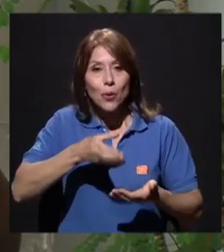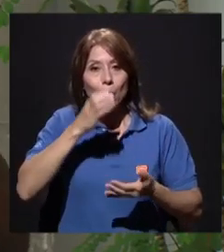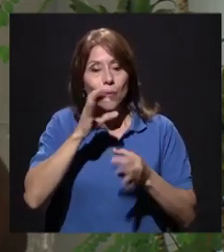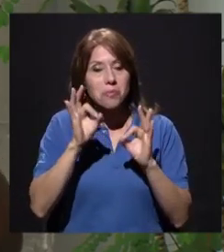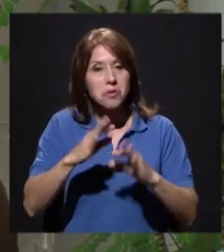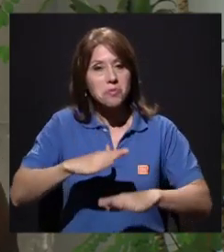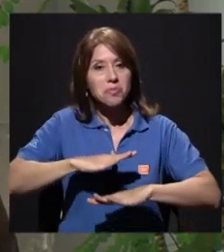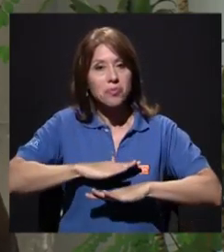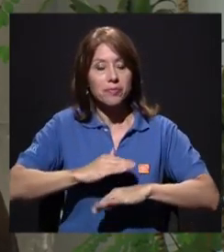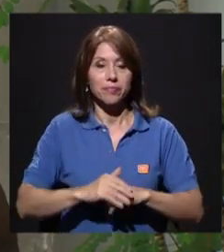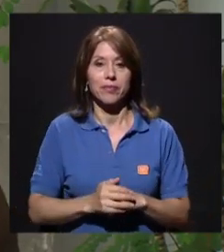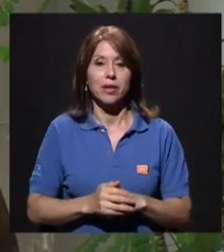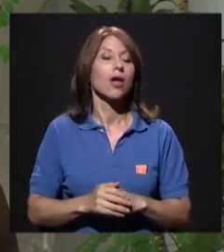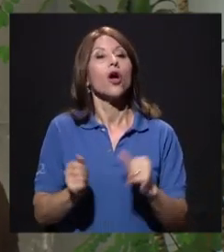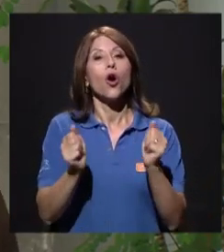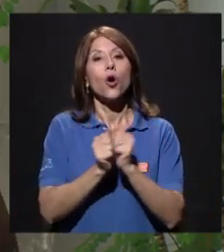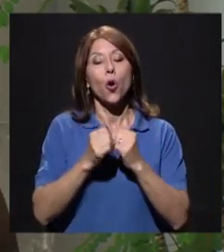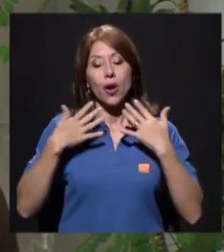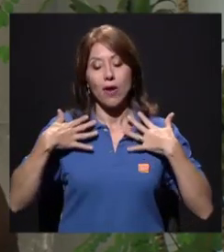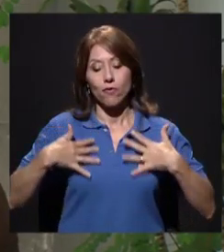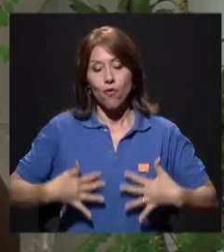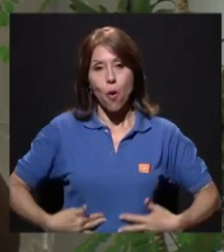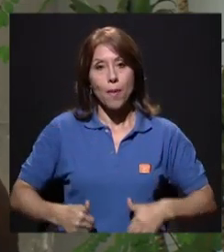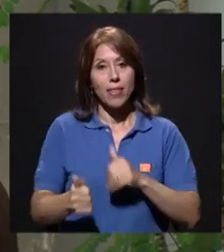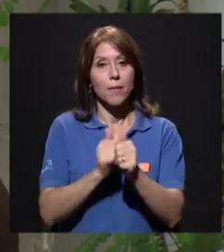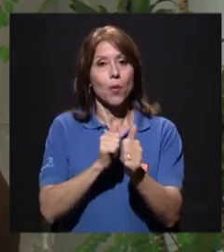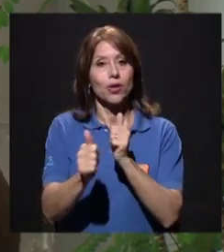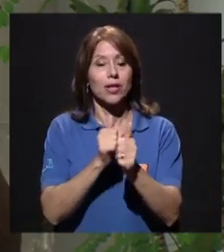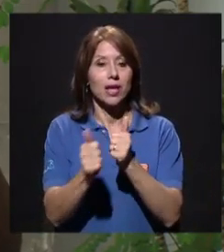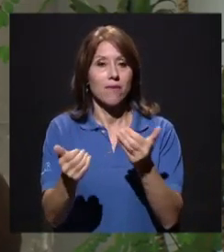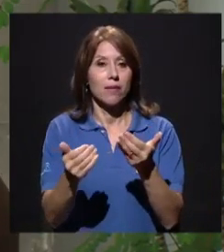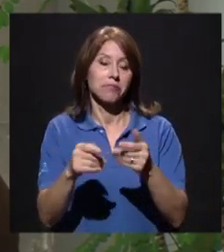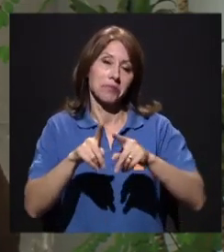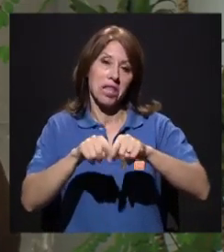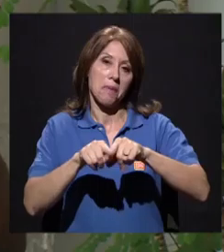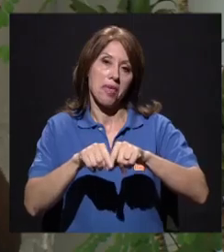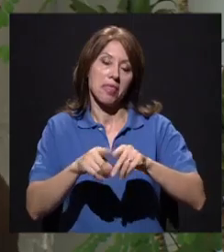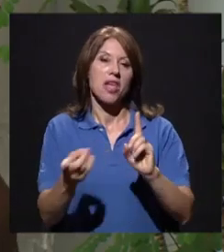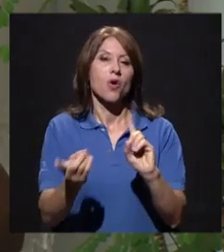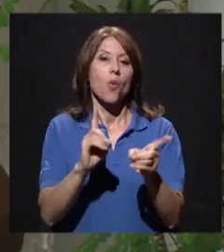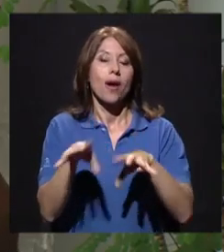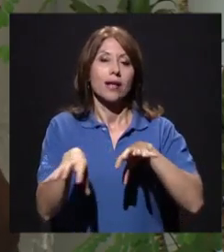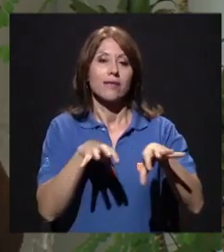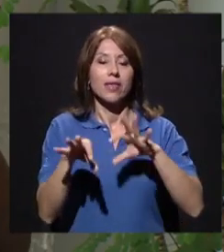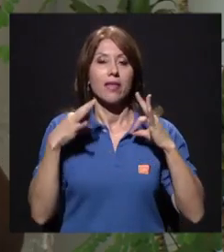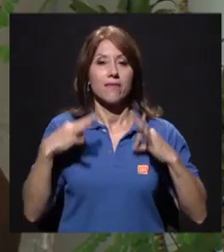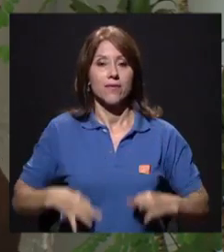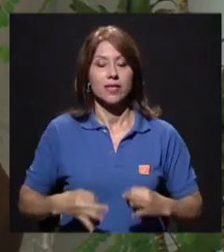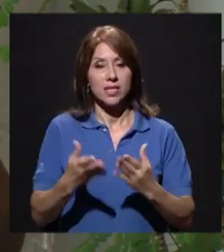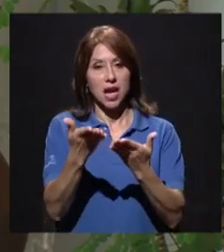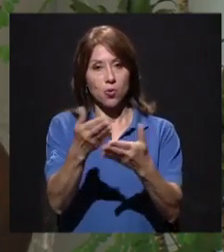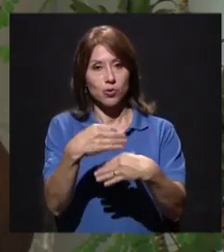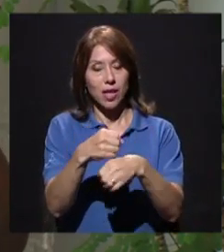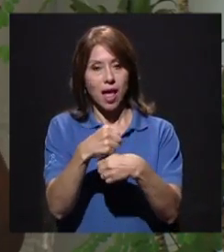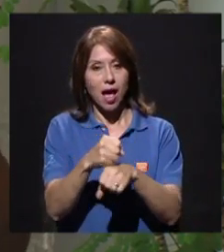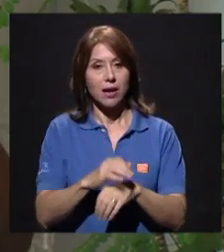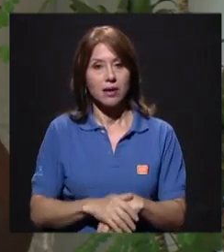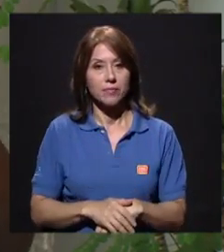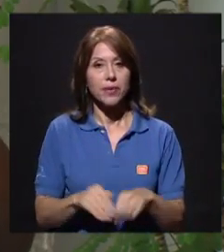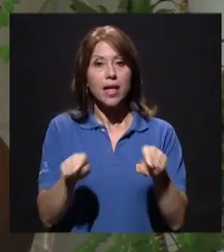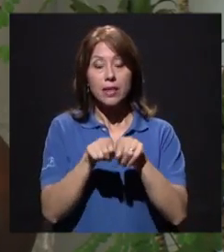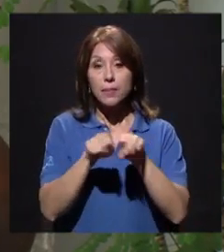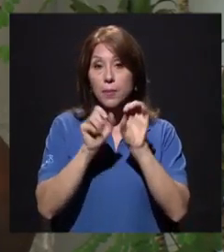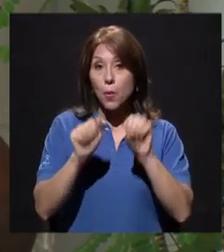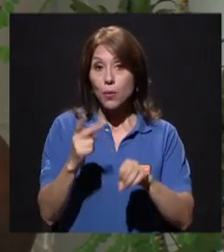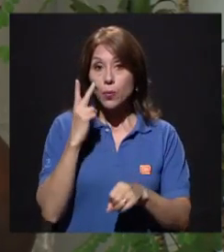Con la ropa deportiva, bueno, va a depender realmente de la actividad física que usted vaya a realizar. Podemos ver